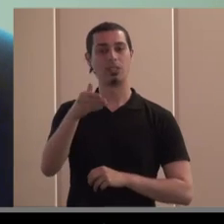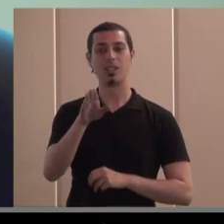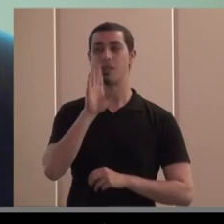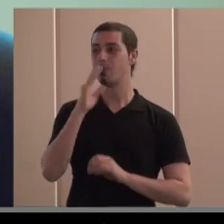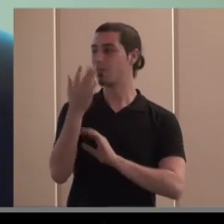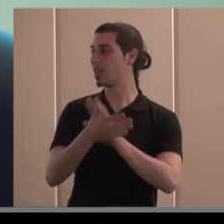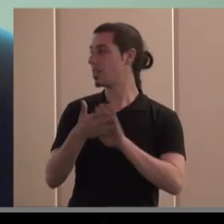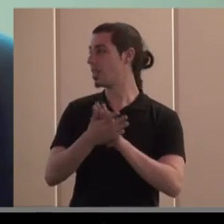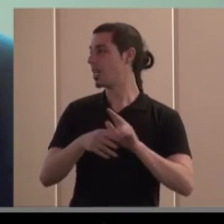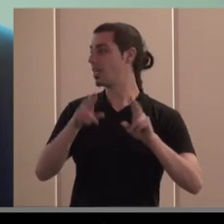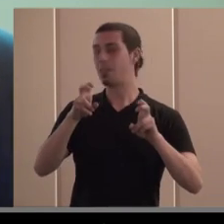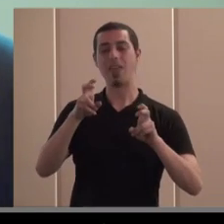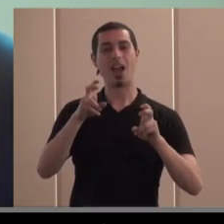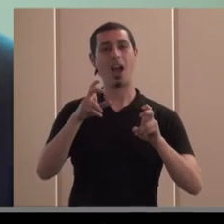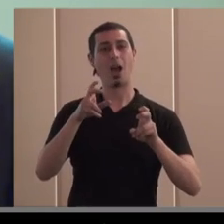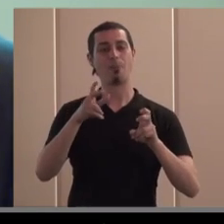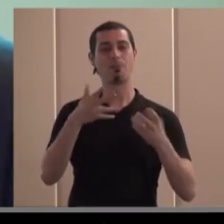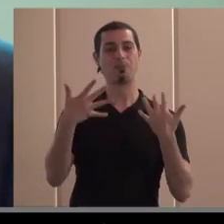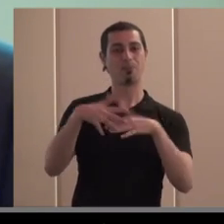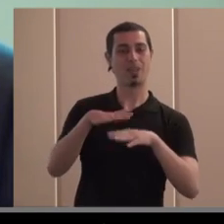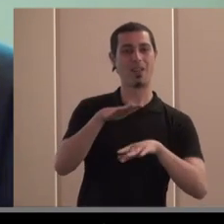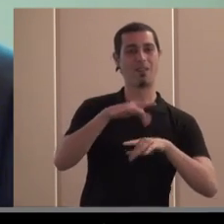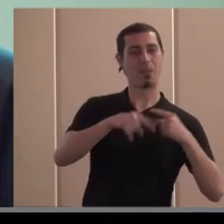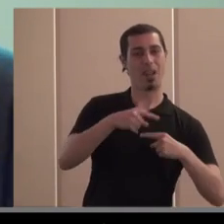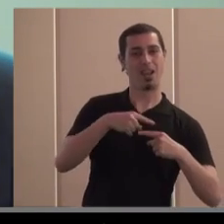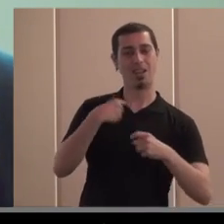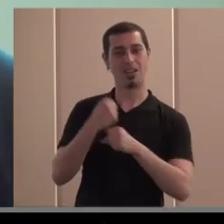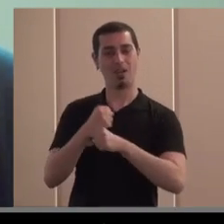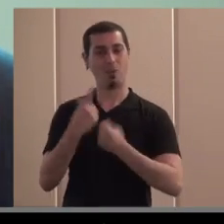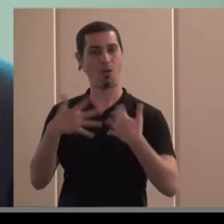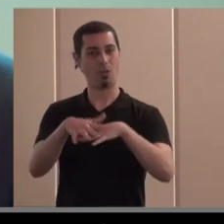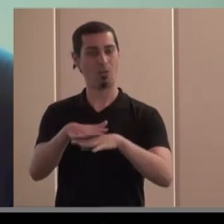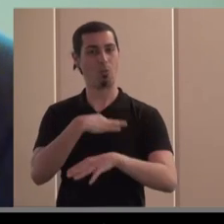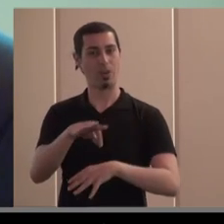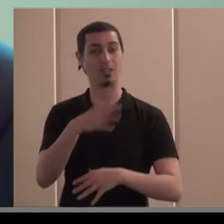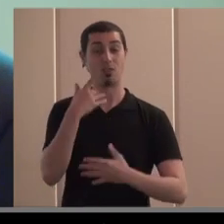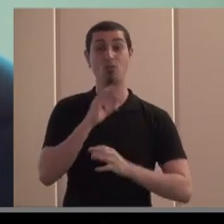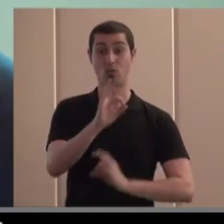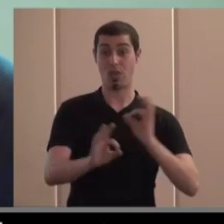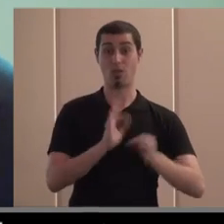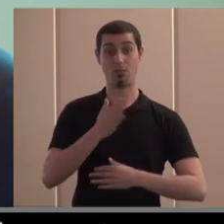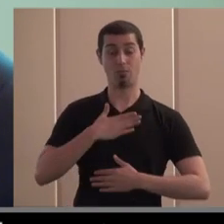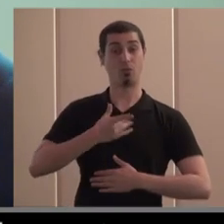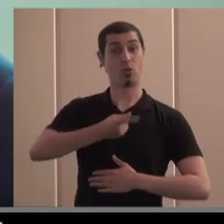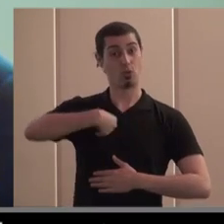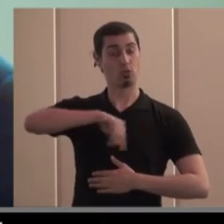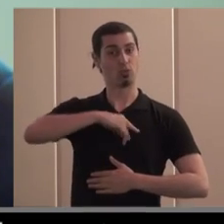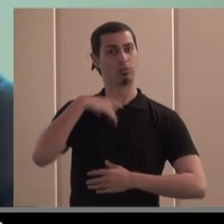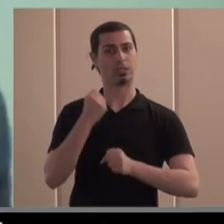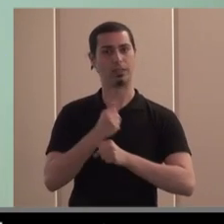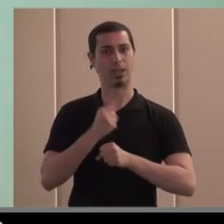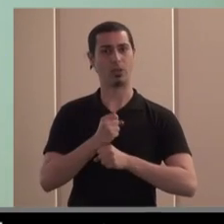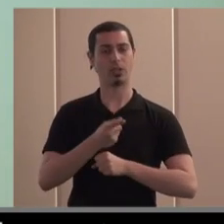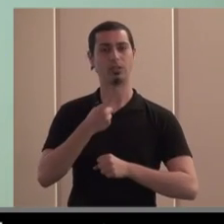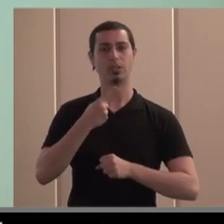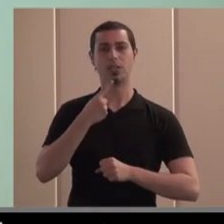oye la conciliación temas de igualdad es la propia organización que somos nosotros los que somos los trabajadores los